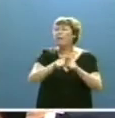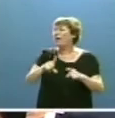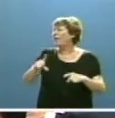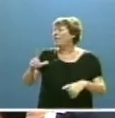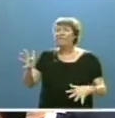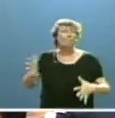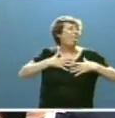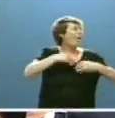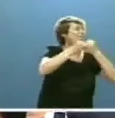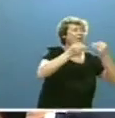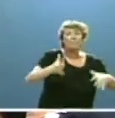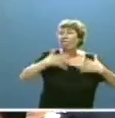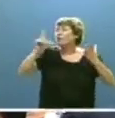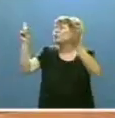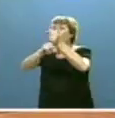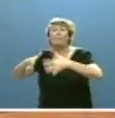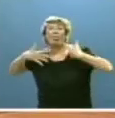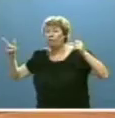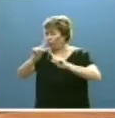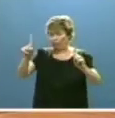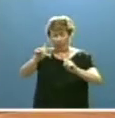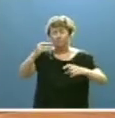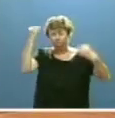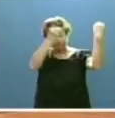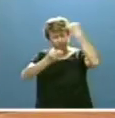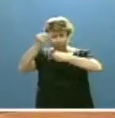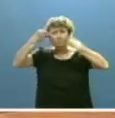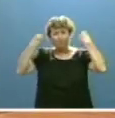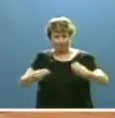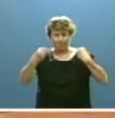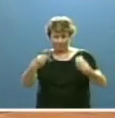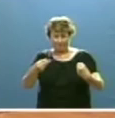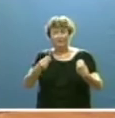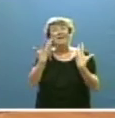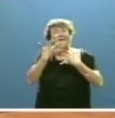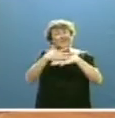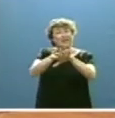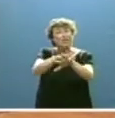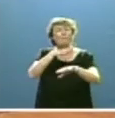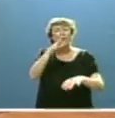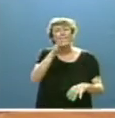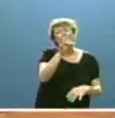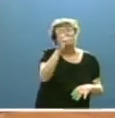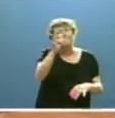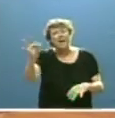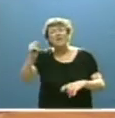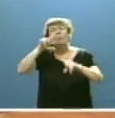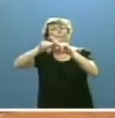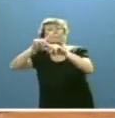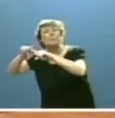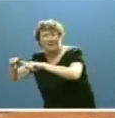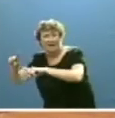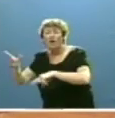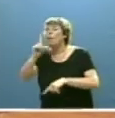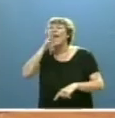frivolizar con las soluciones para hacerlos frente. E integración para sumar y multiplicar y no